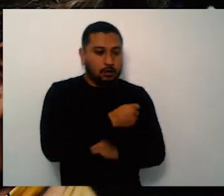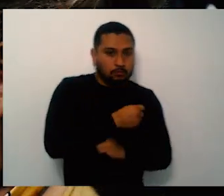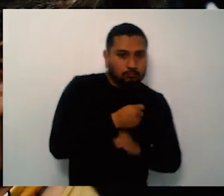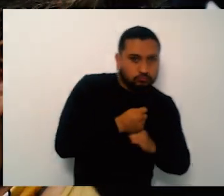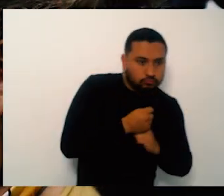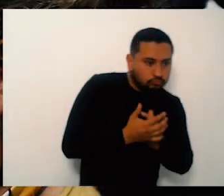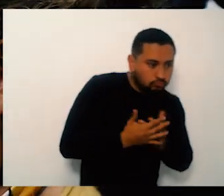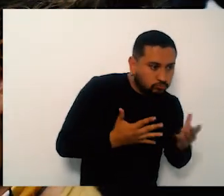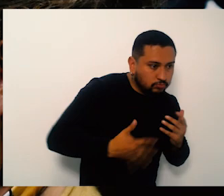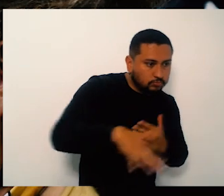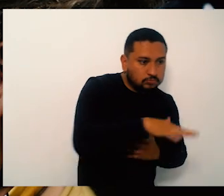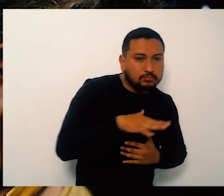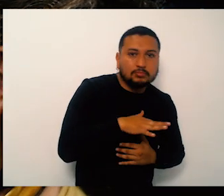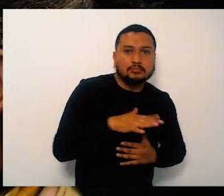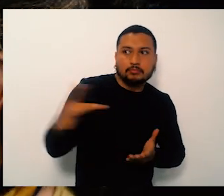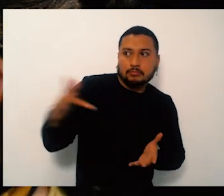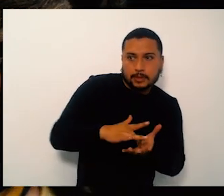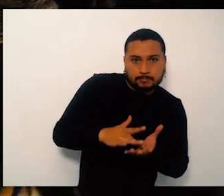Retirar.